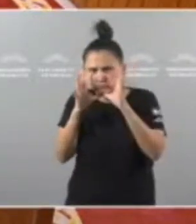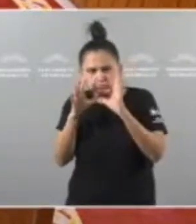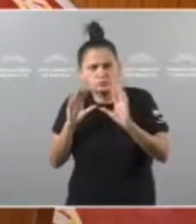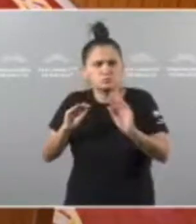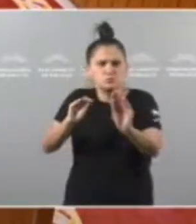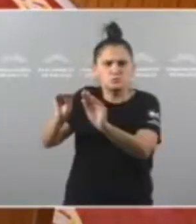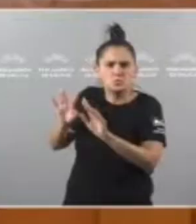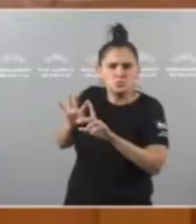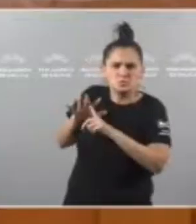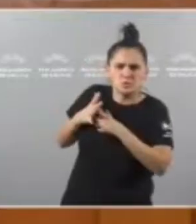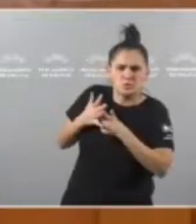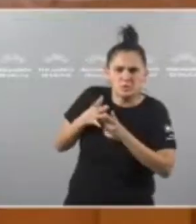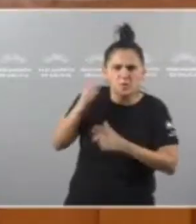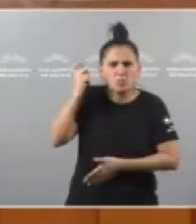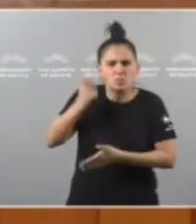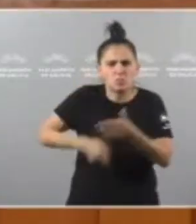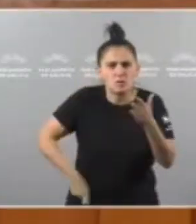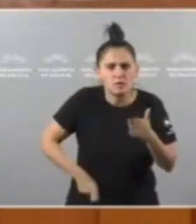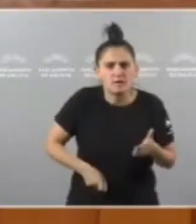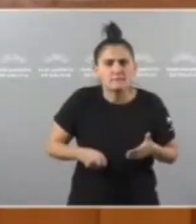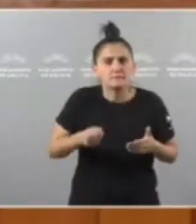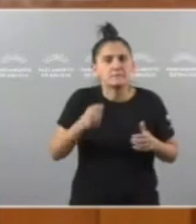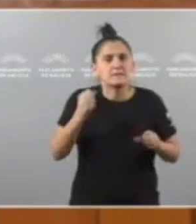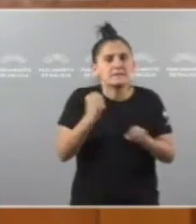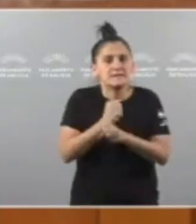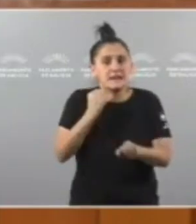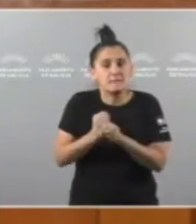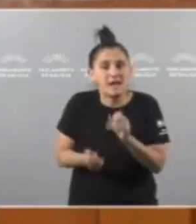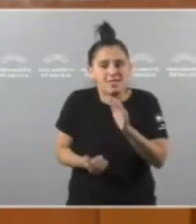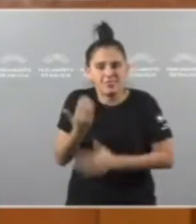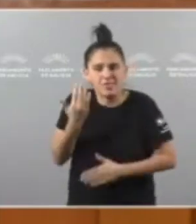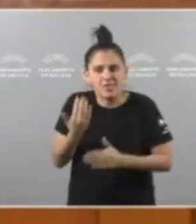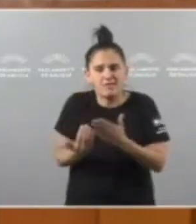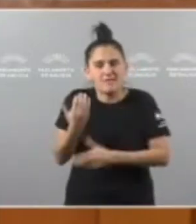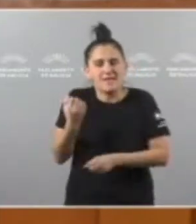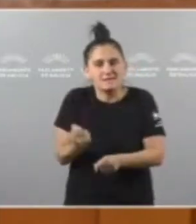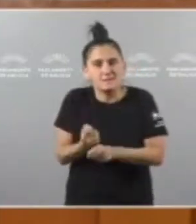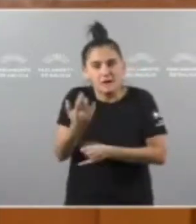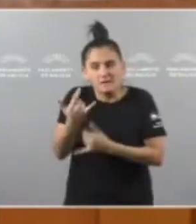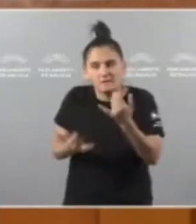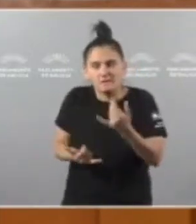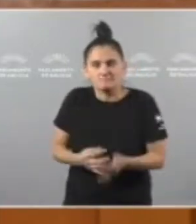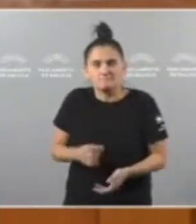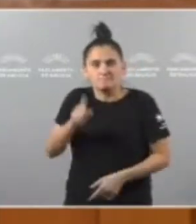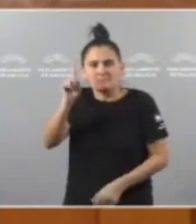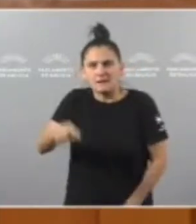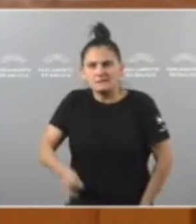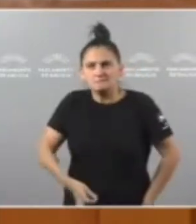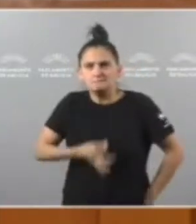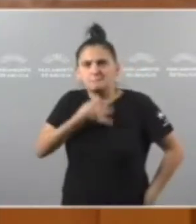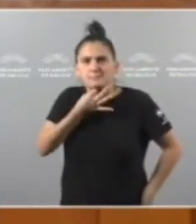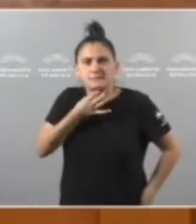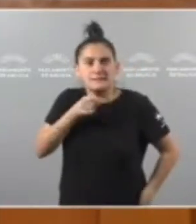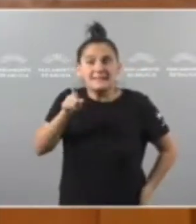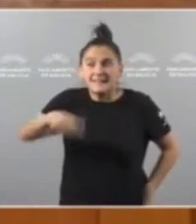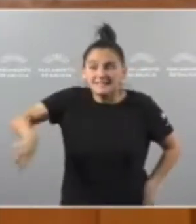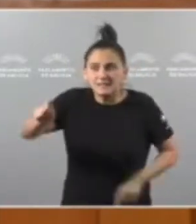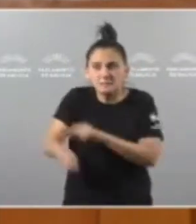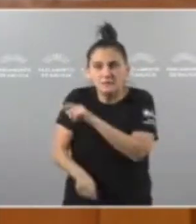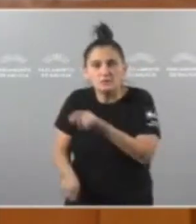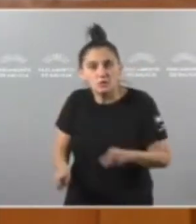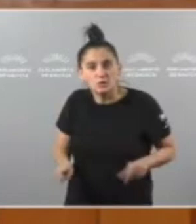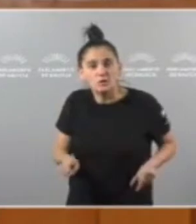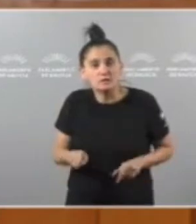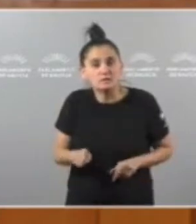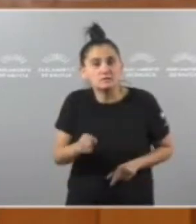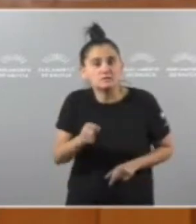situación moi dura Que traballan cada día pero que non chegan a fin de mes A esas persoas o que